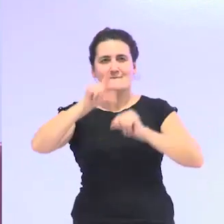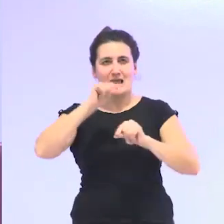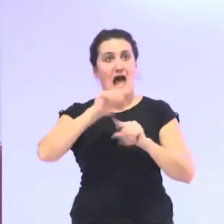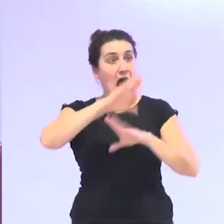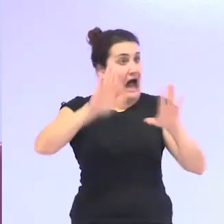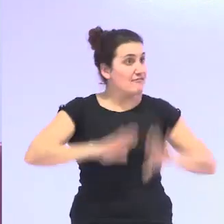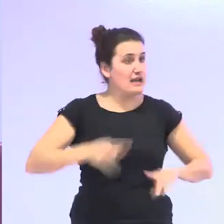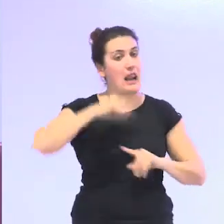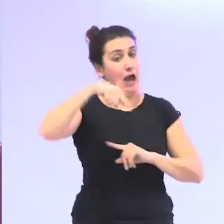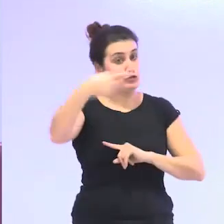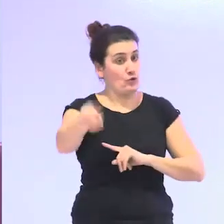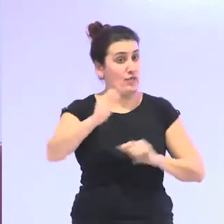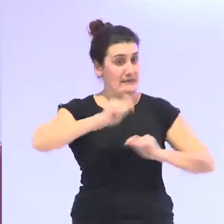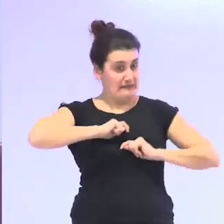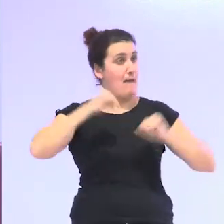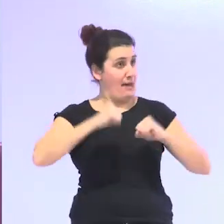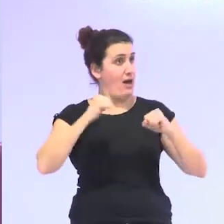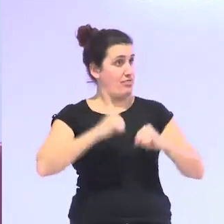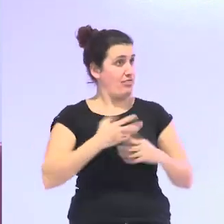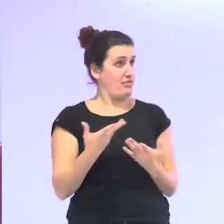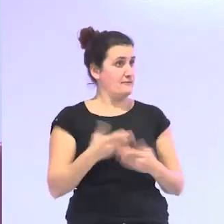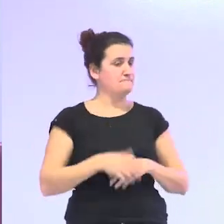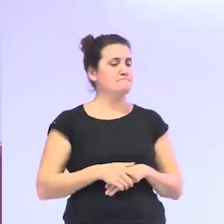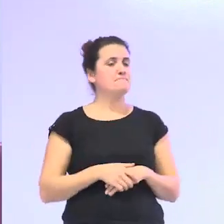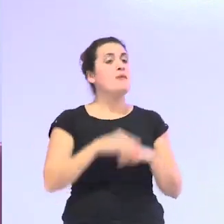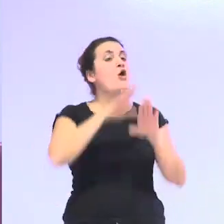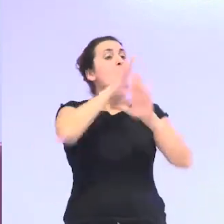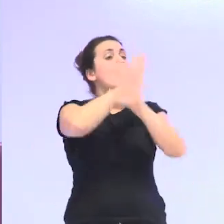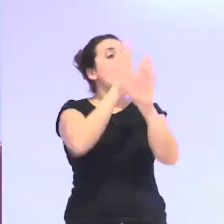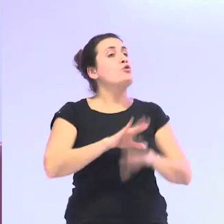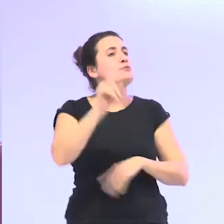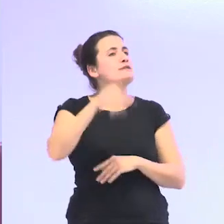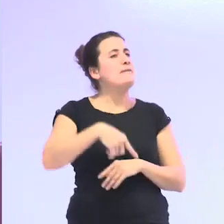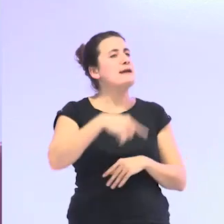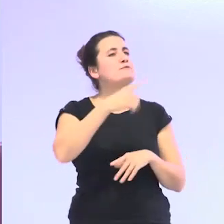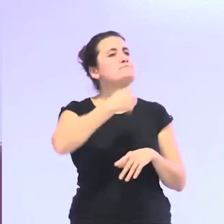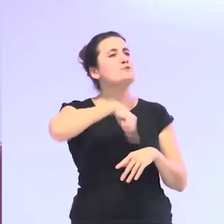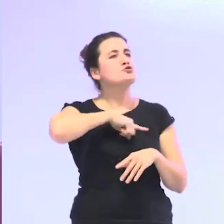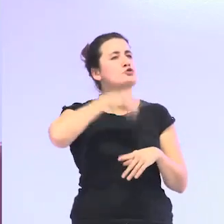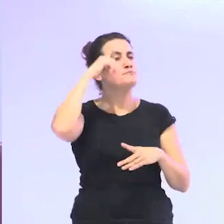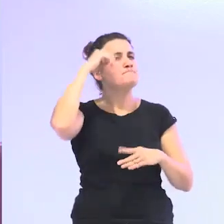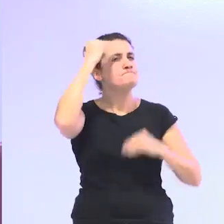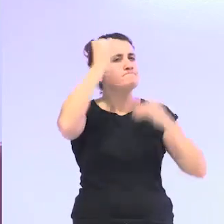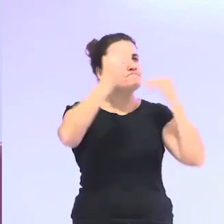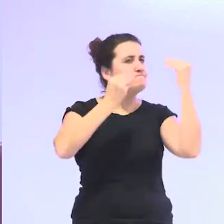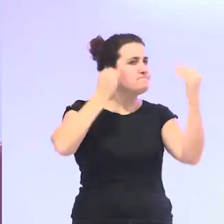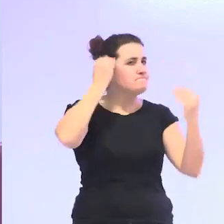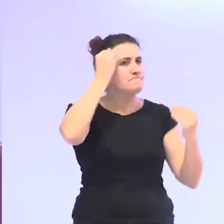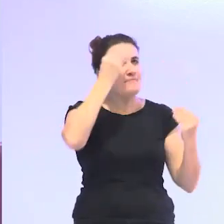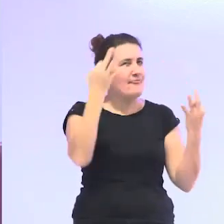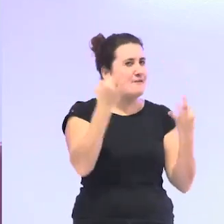consecuencias en la vejez y por último también tenemos que cuestionar la visión